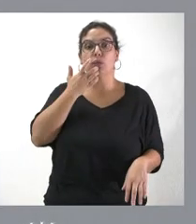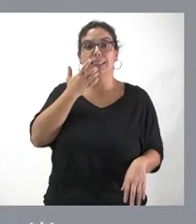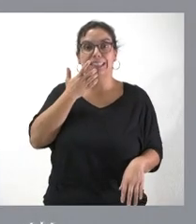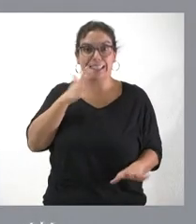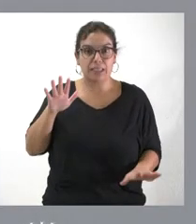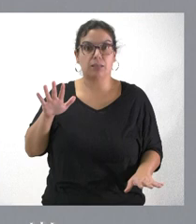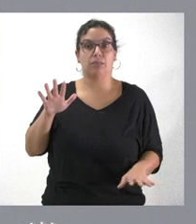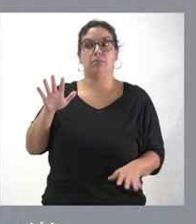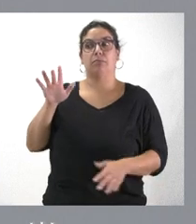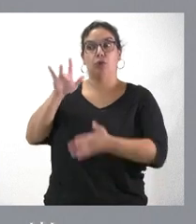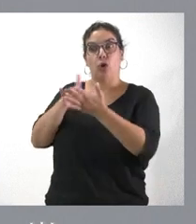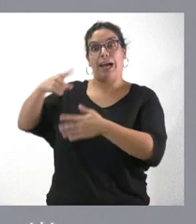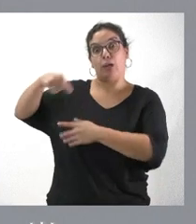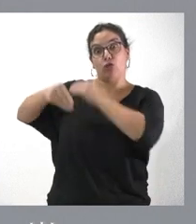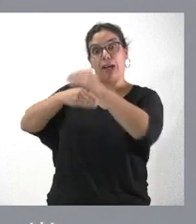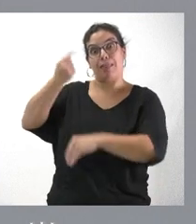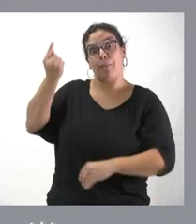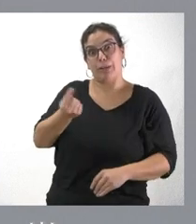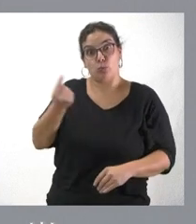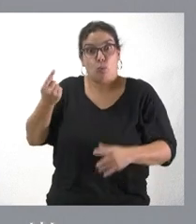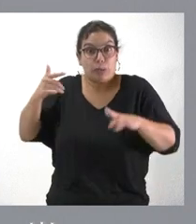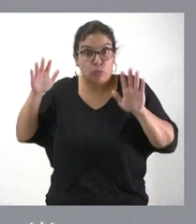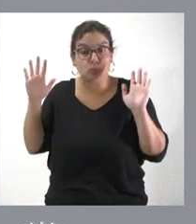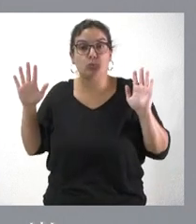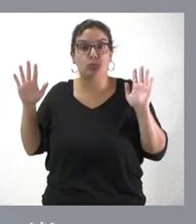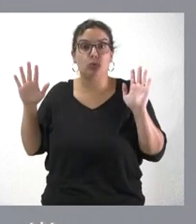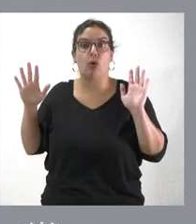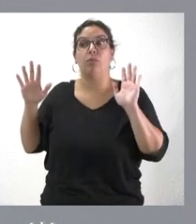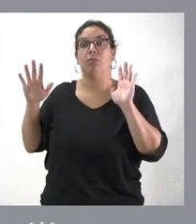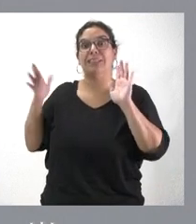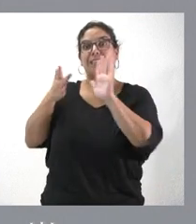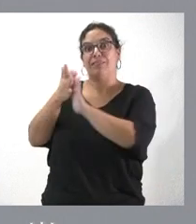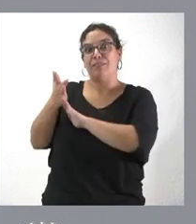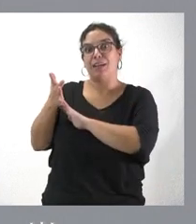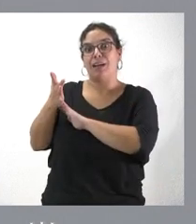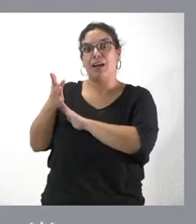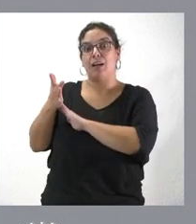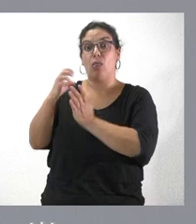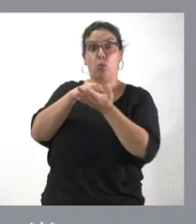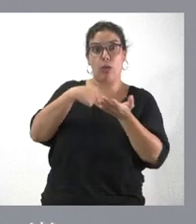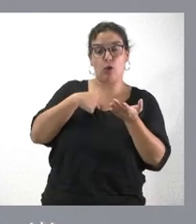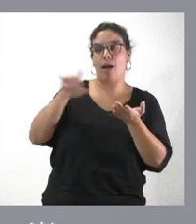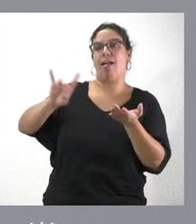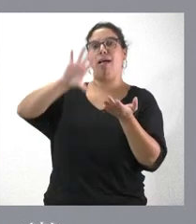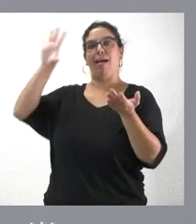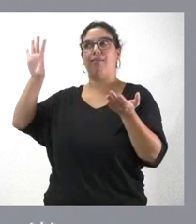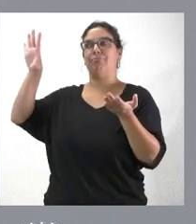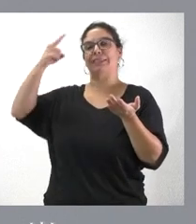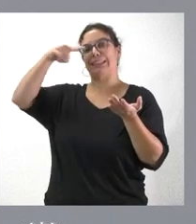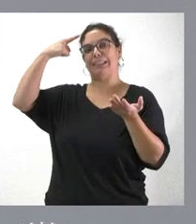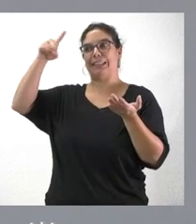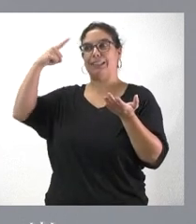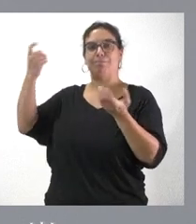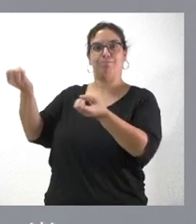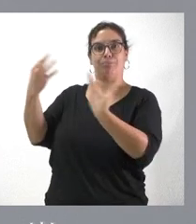situación se produce, pues nos haría conocer también las incógnitas que operan sobre los presupuestos de la Junta de